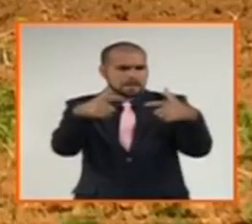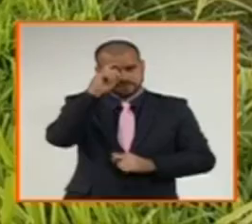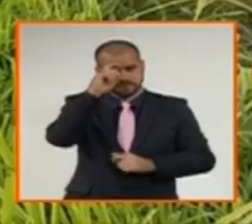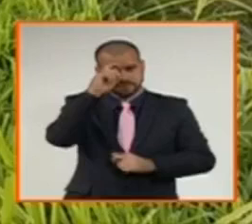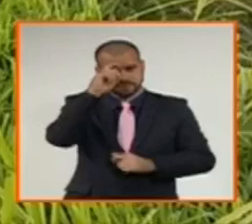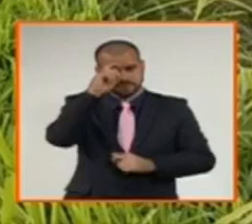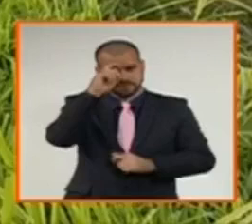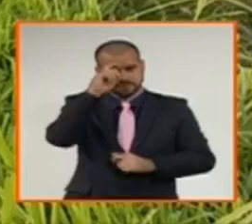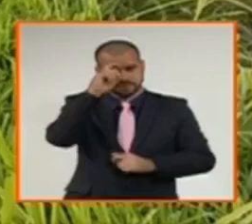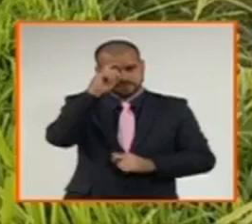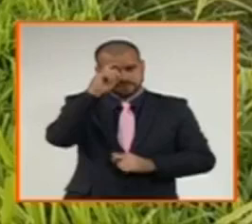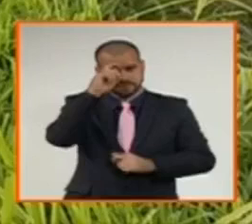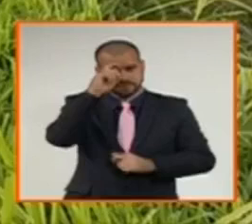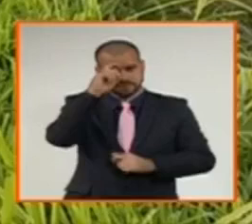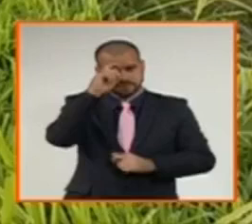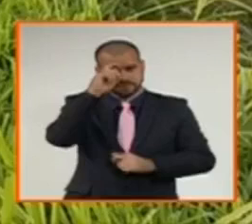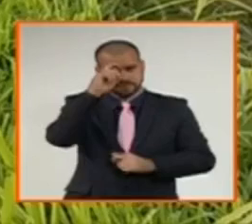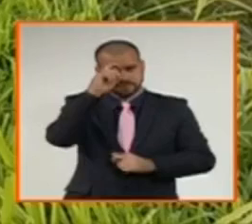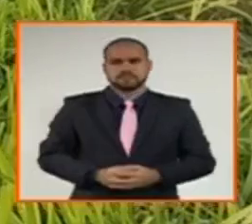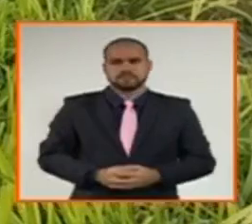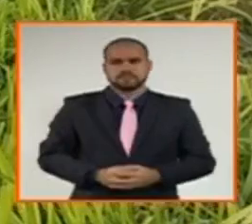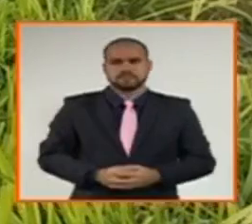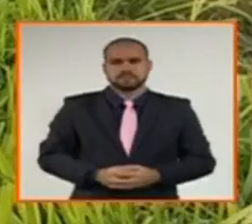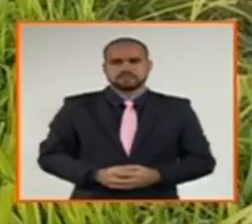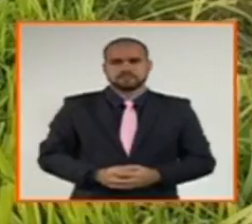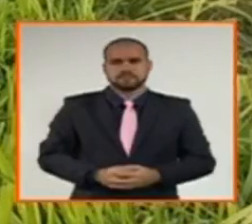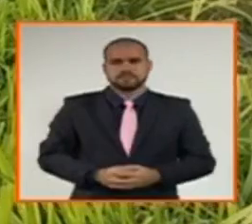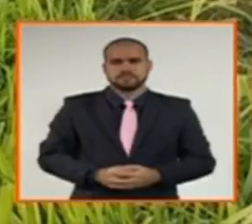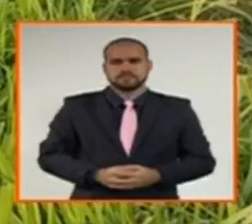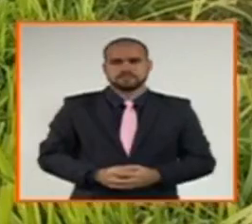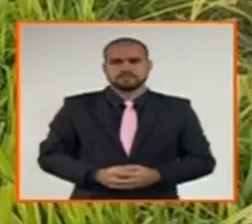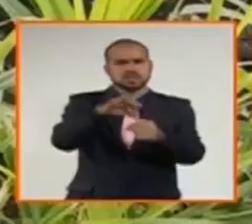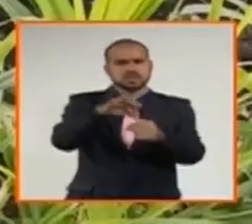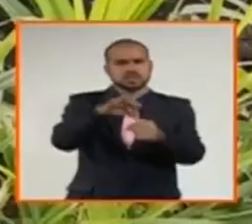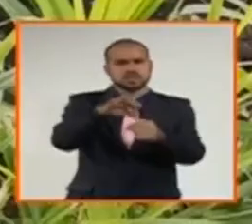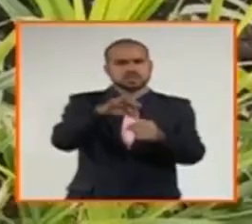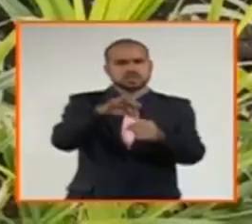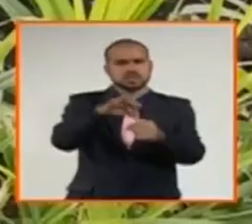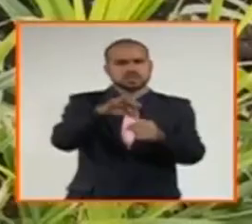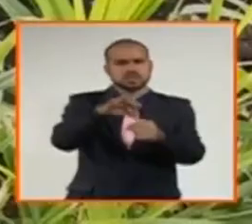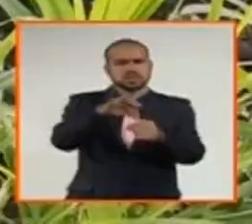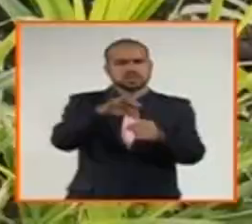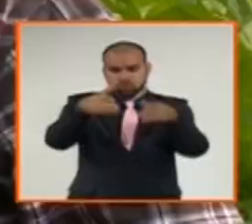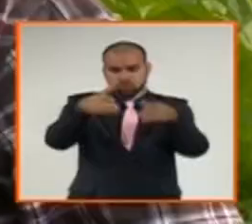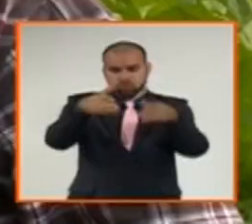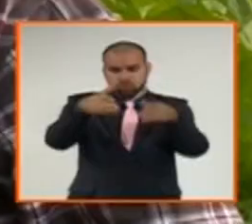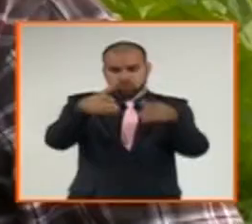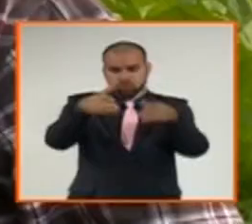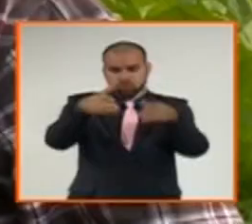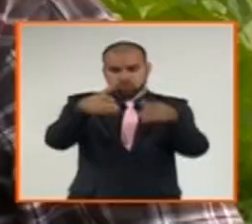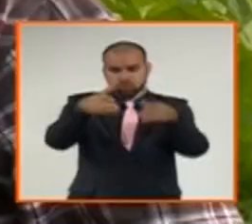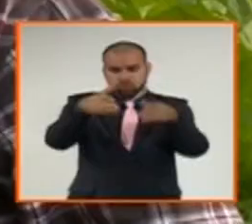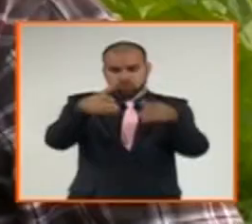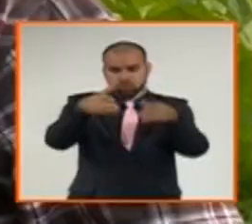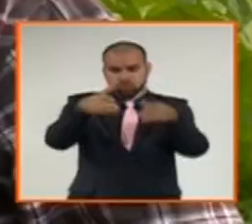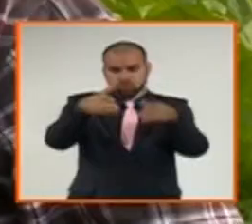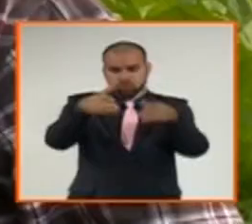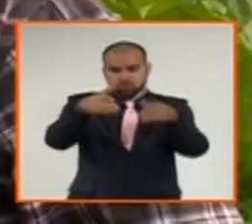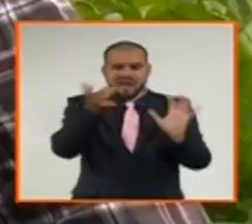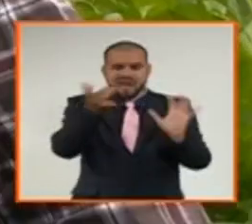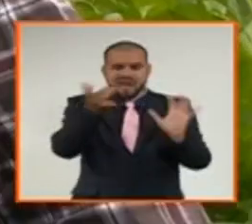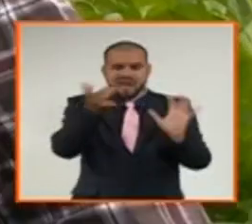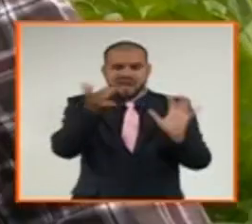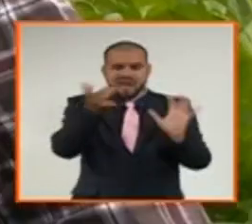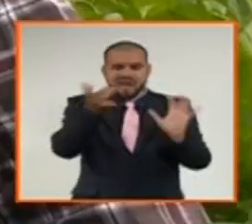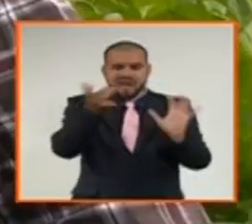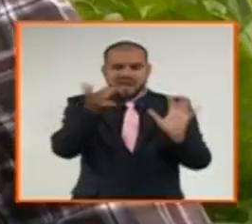en contorno, la siembra de barreras vivas, ya sean de caña, de quingrá y de